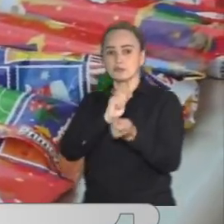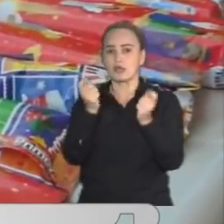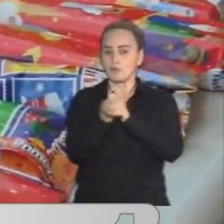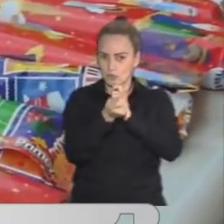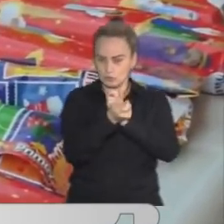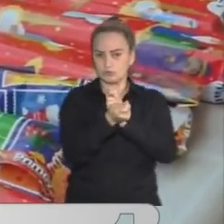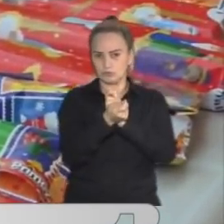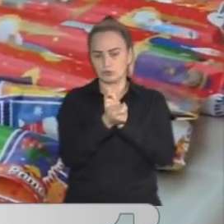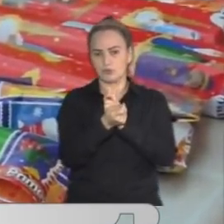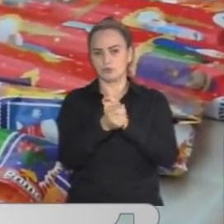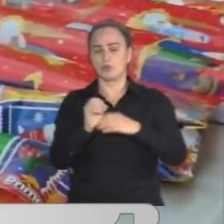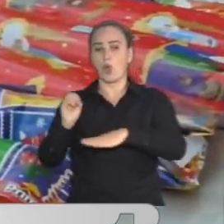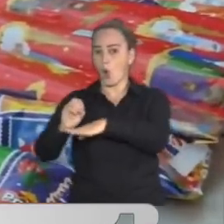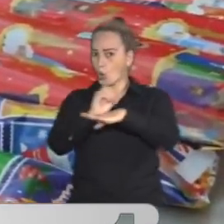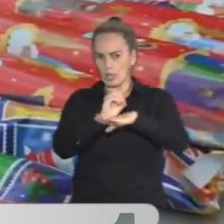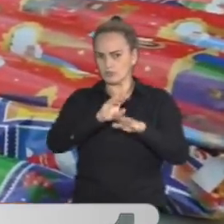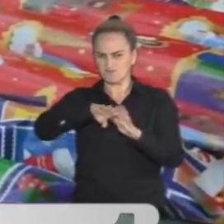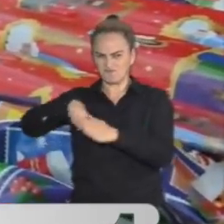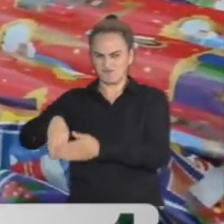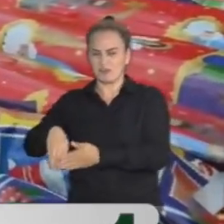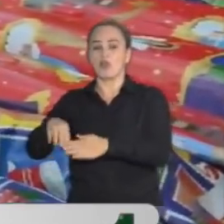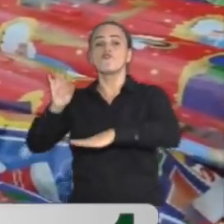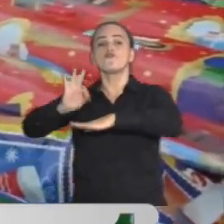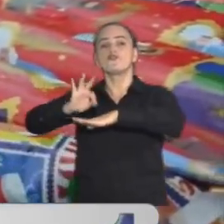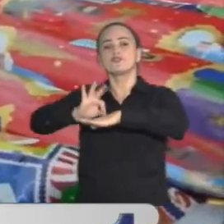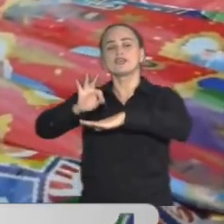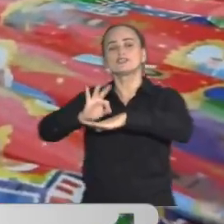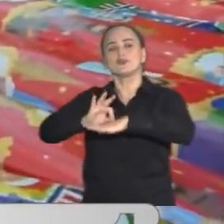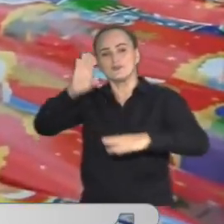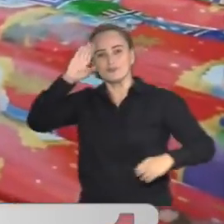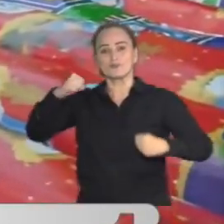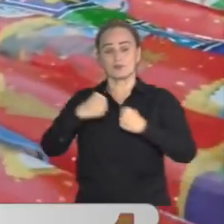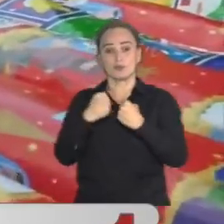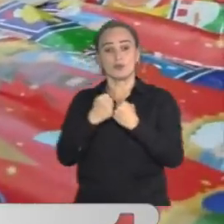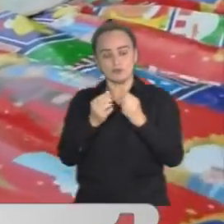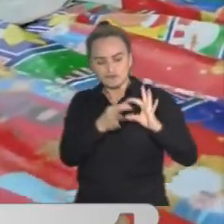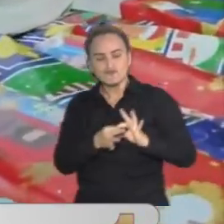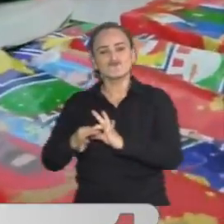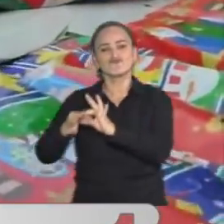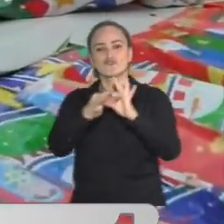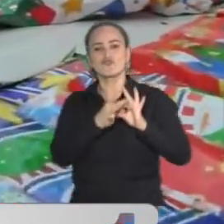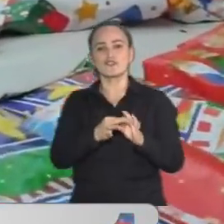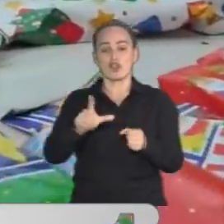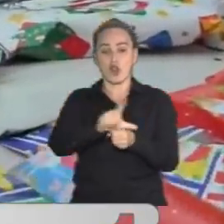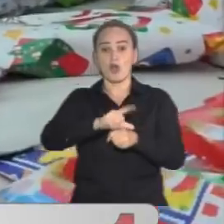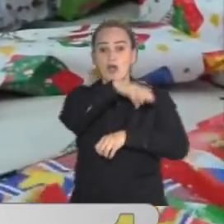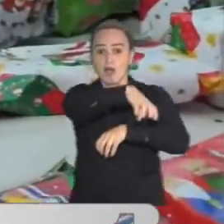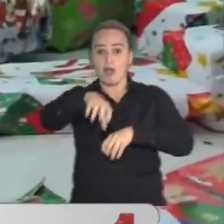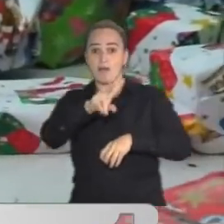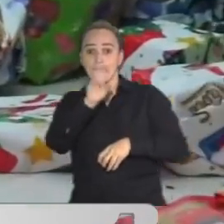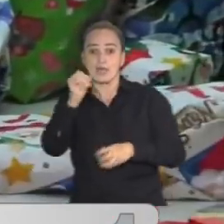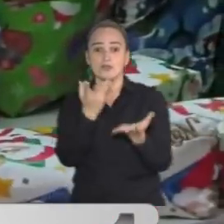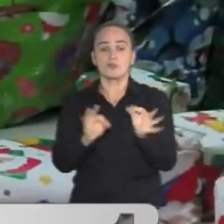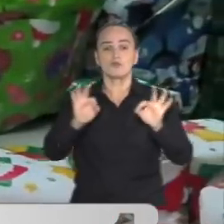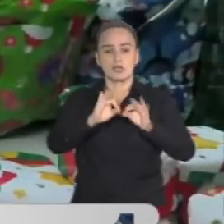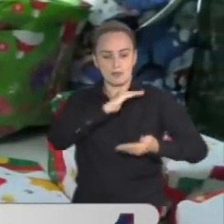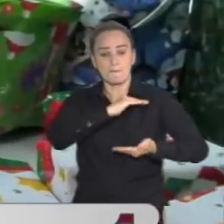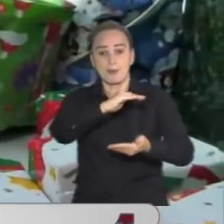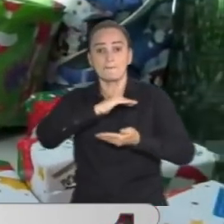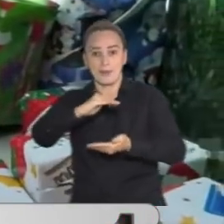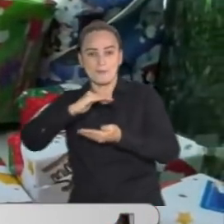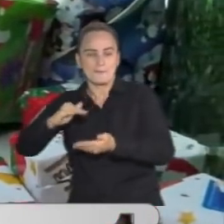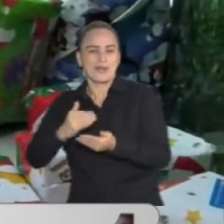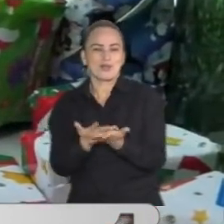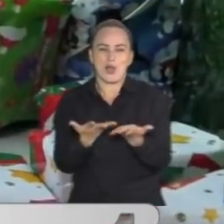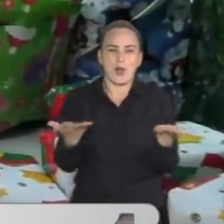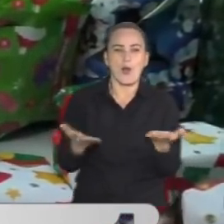con varias organizaciones, lo estamos haciendo con la fundación, pero hemos unido las 20 localidades de Bogotá para poder hacer entregas de